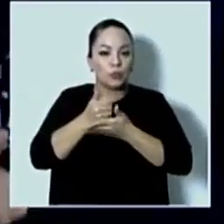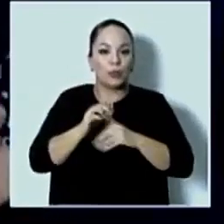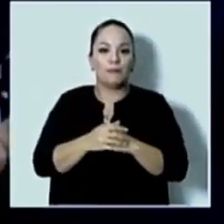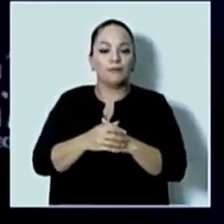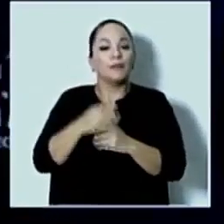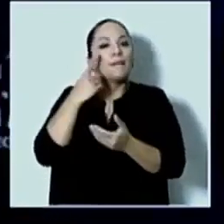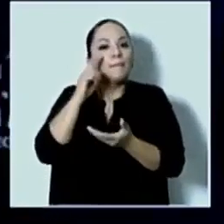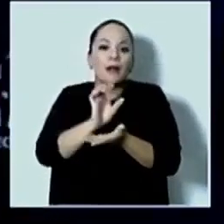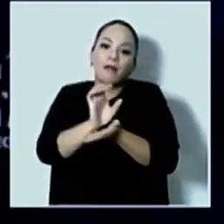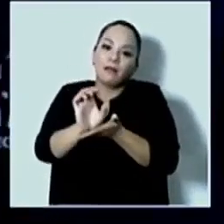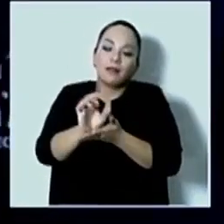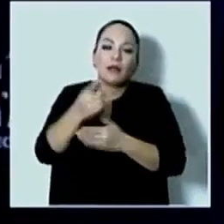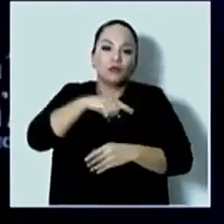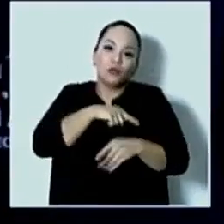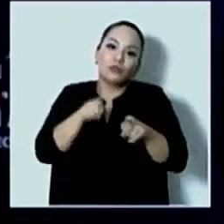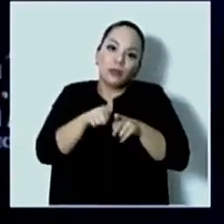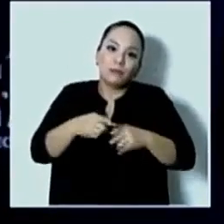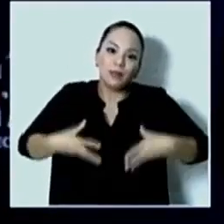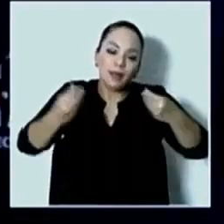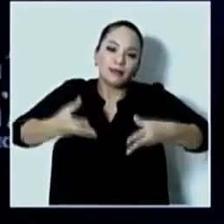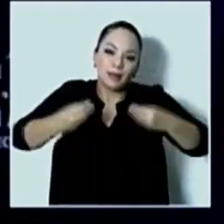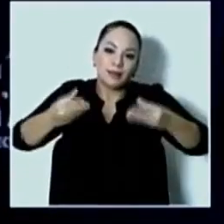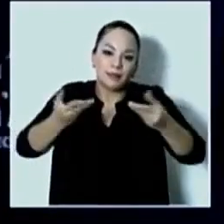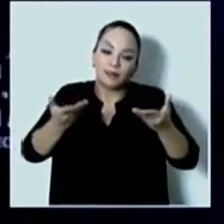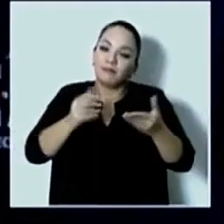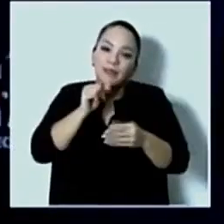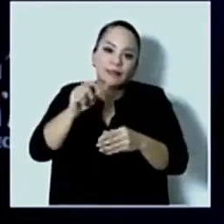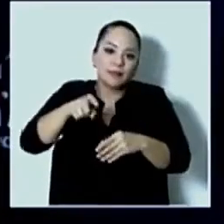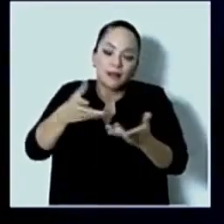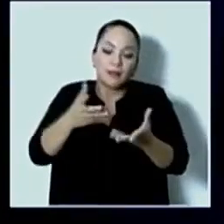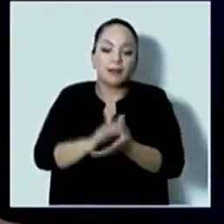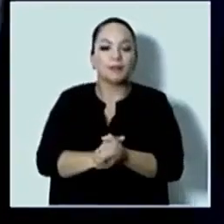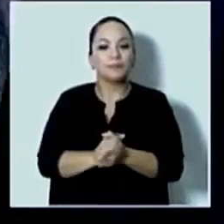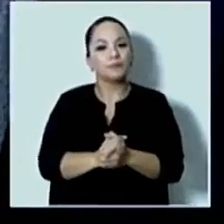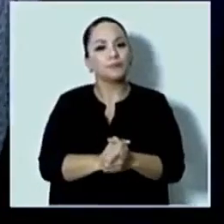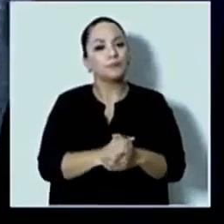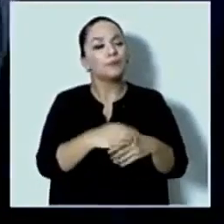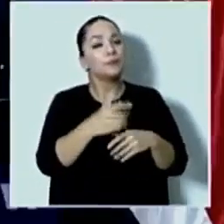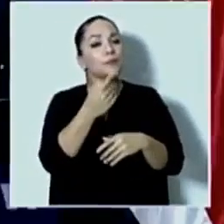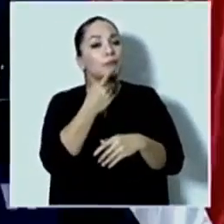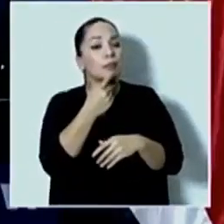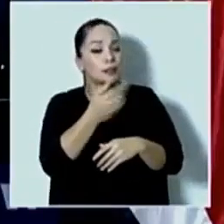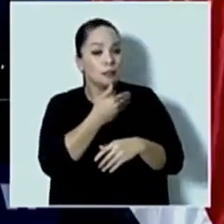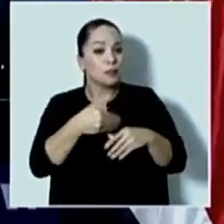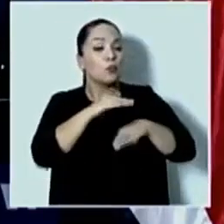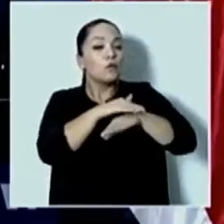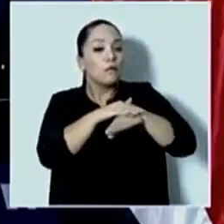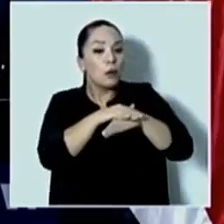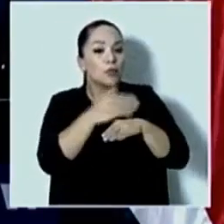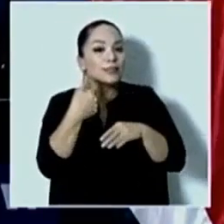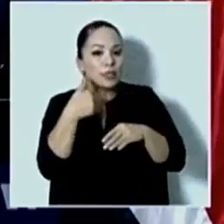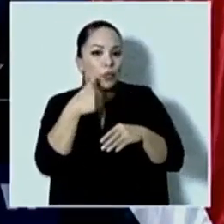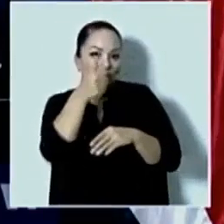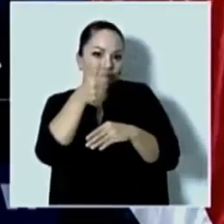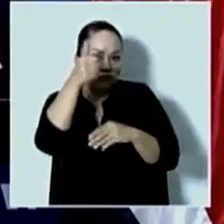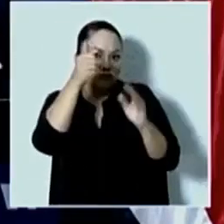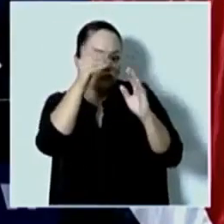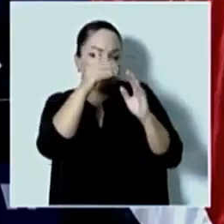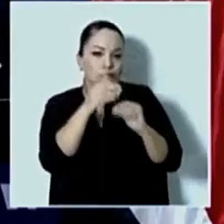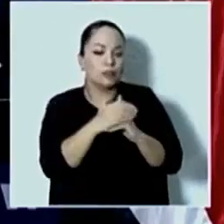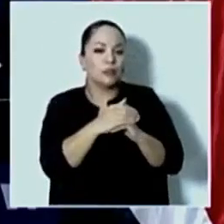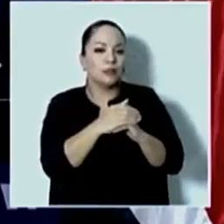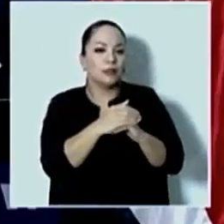evitamos gastos presupuestarios innecesarios. Gracias. Pero, por favor, señor Canciller, con su permiso. No